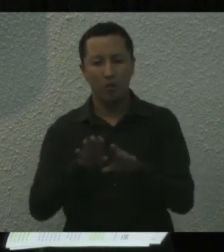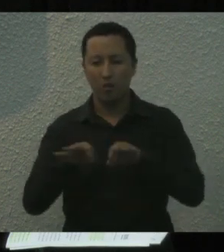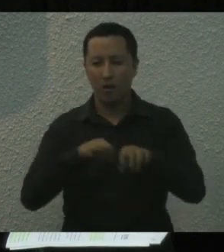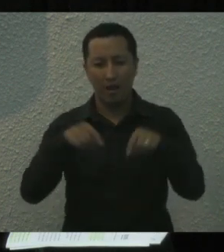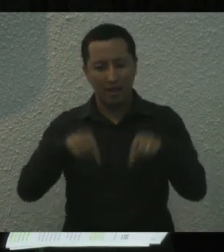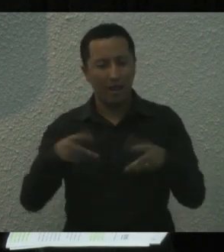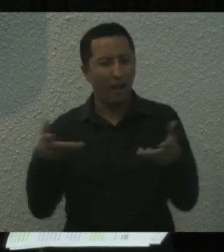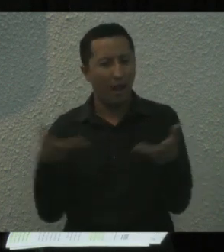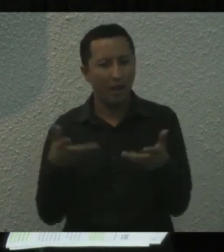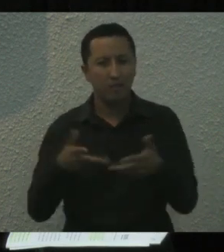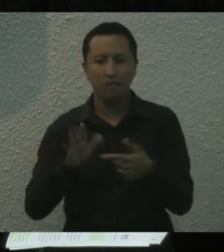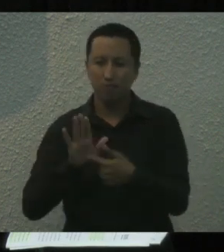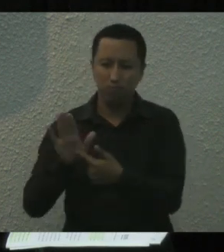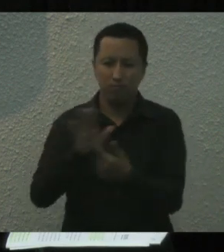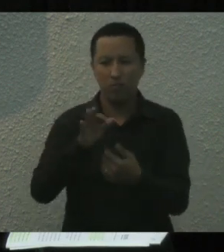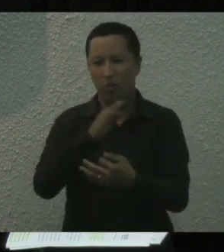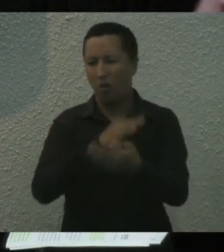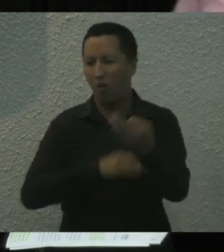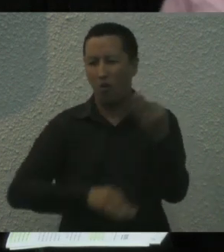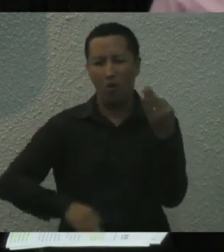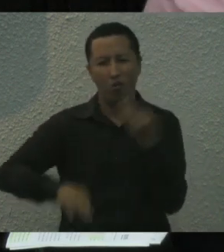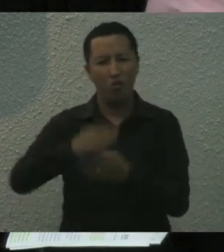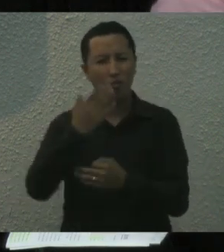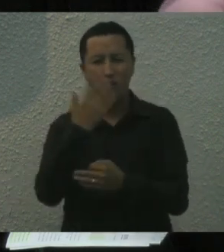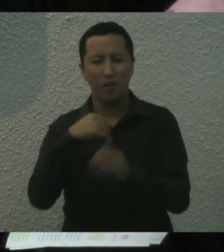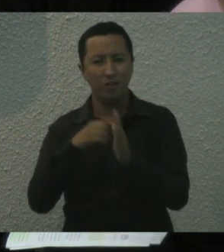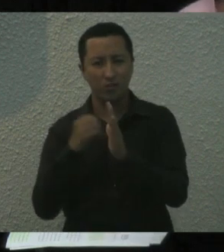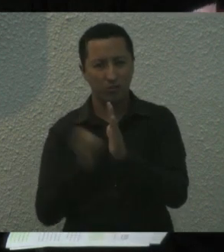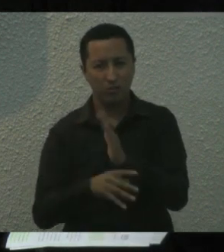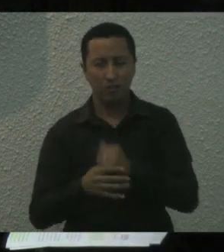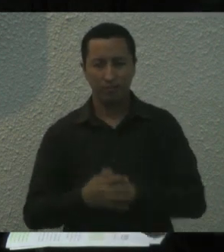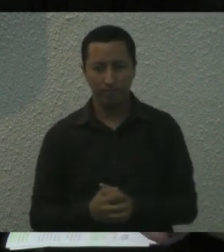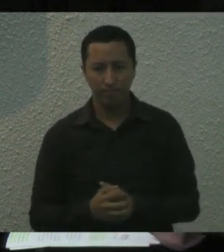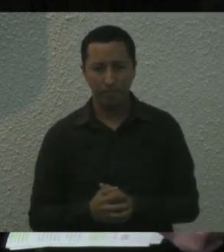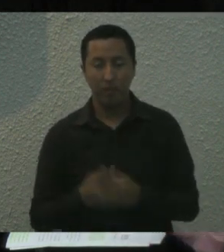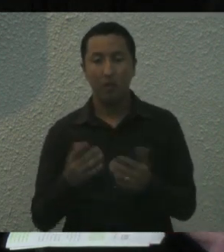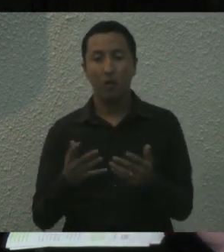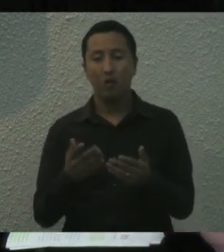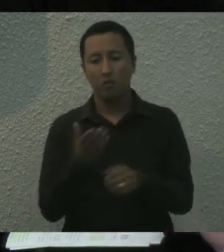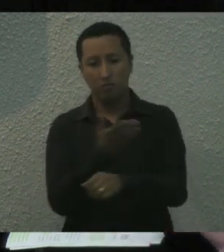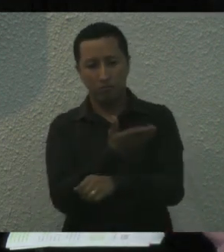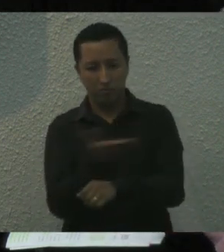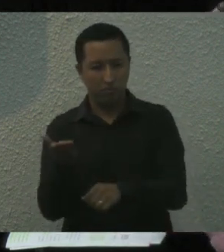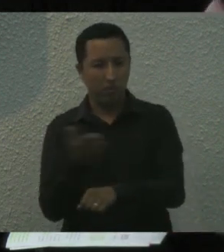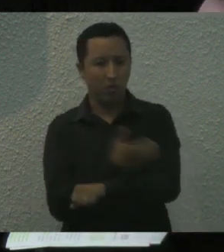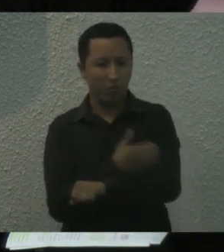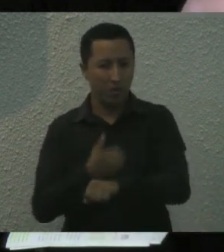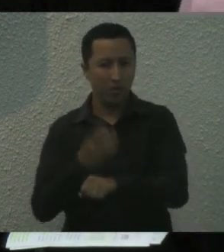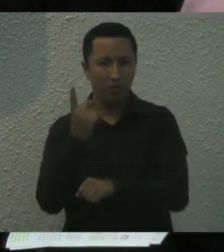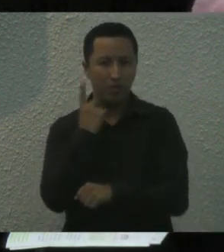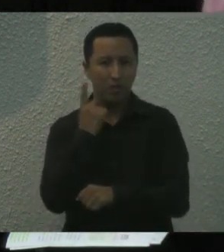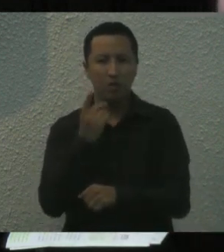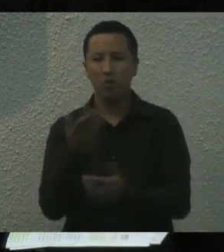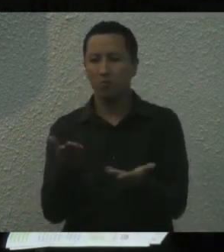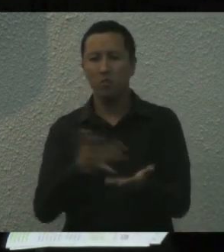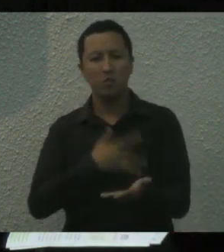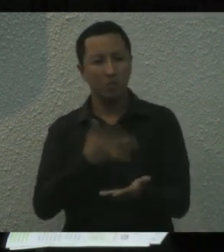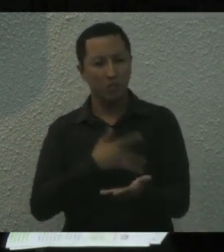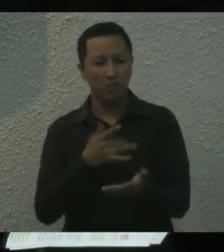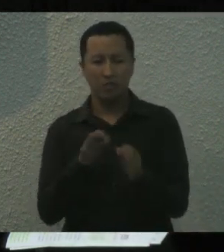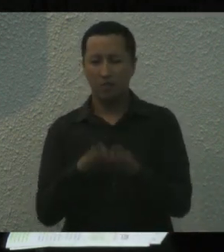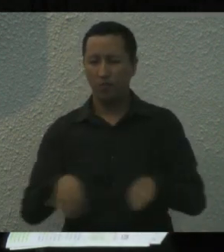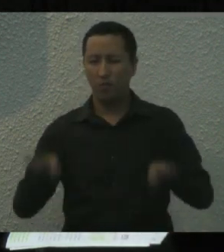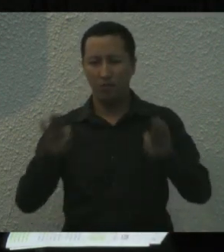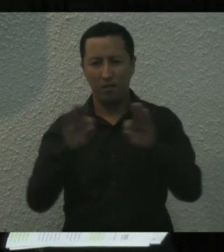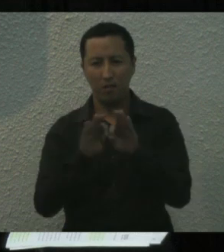todos los quintanarroenses sin excusa alguna. Compañeros diputados, los invito a considerar, al igual que yo, que es de suma